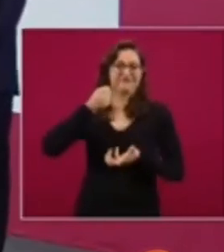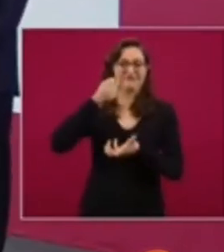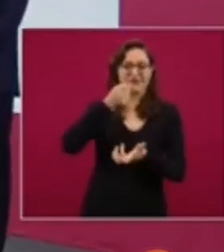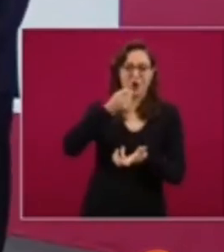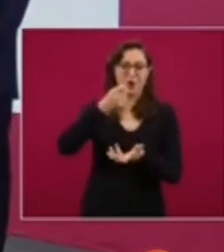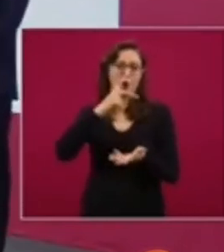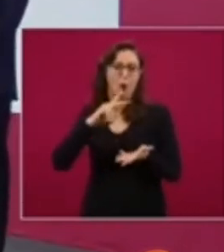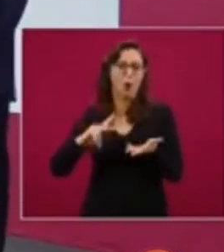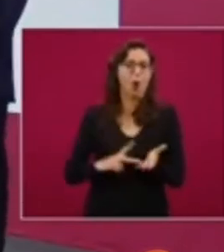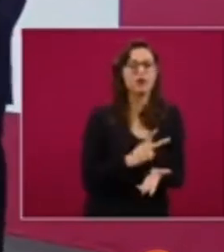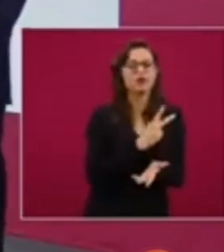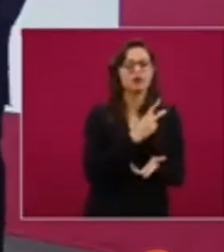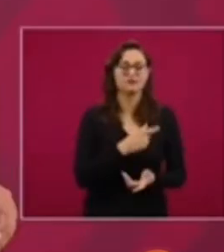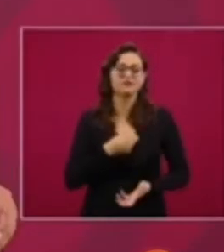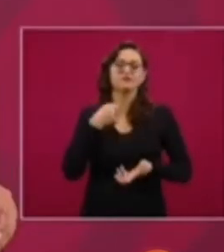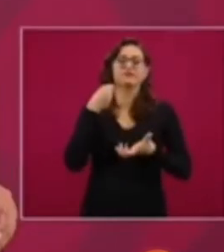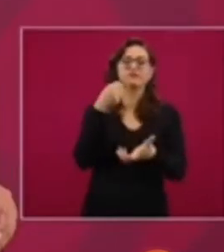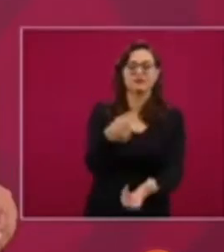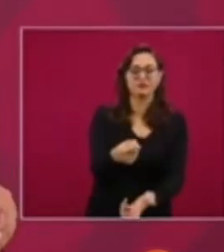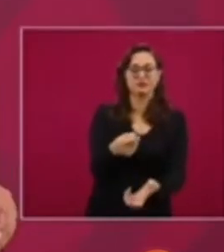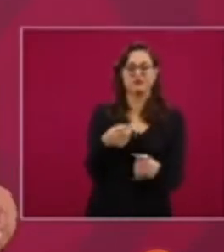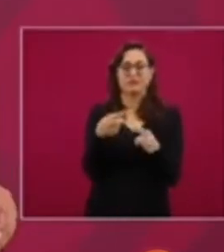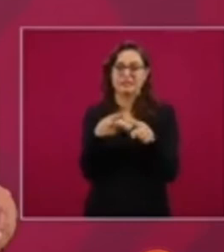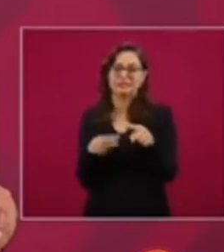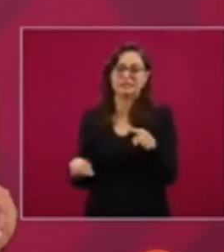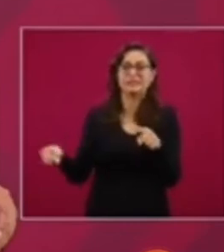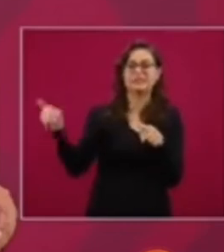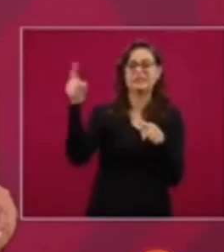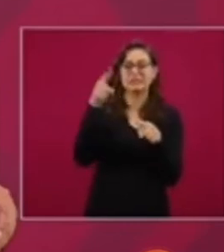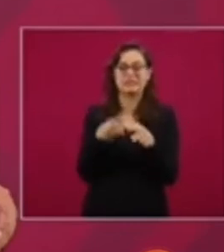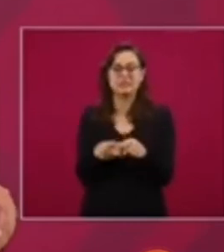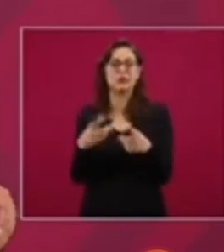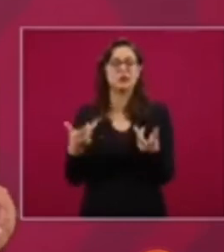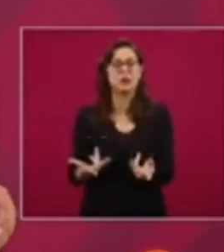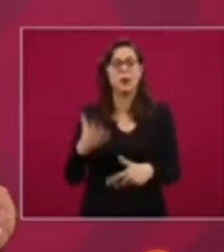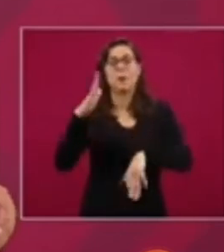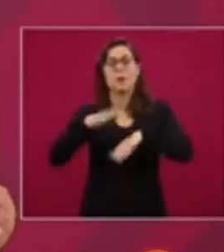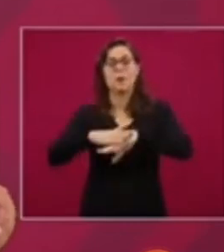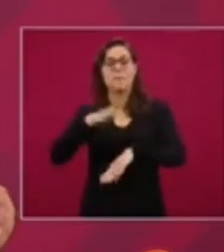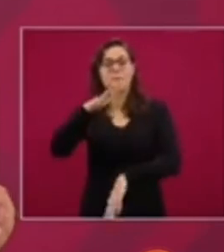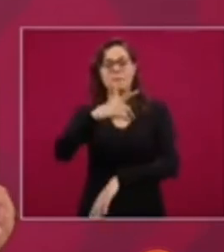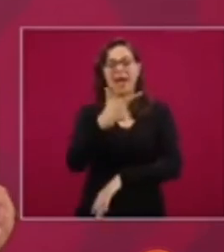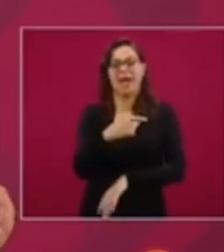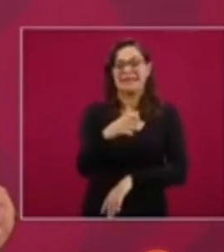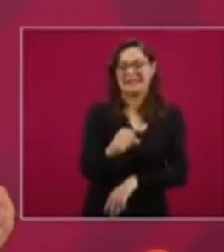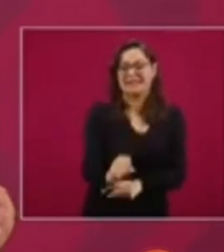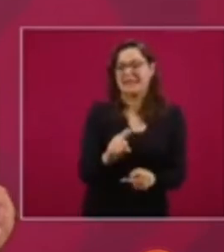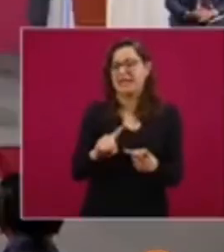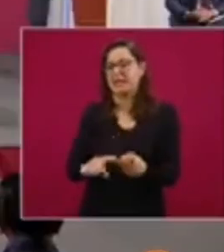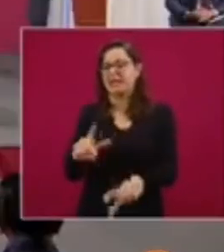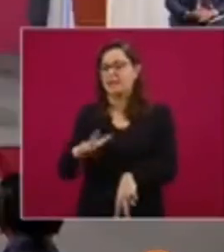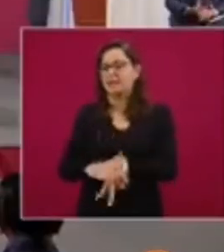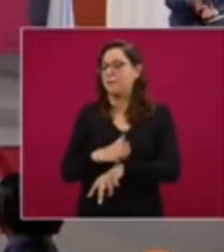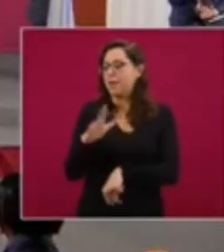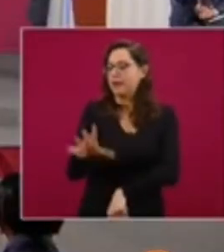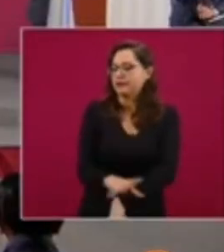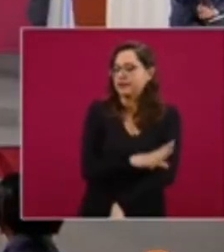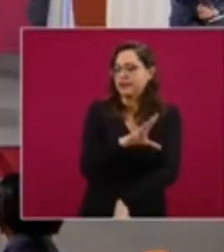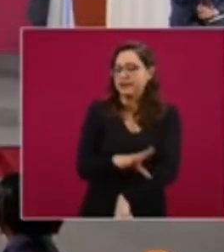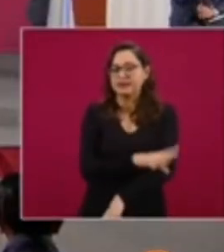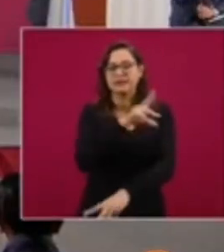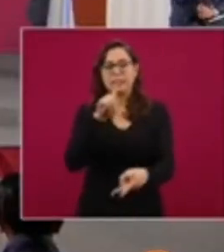bienes y servicios en nuestro país. Tendremos más gas, más electricidad, mejores carreteras, mejores